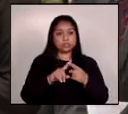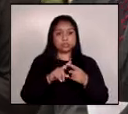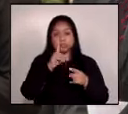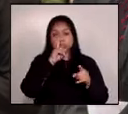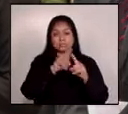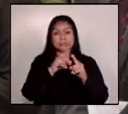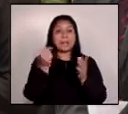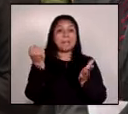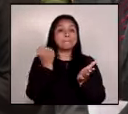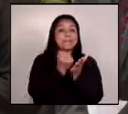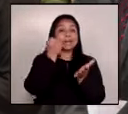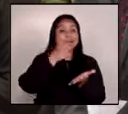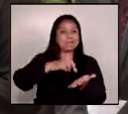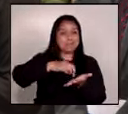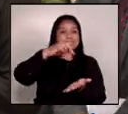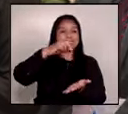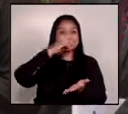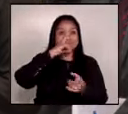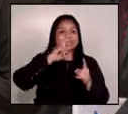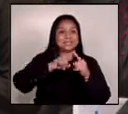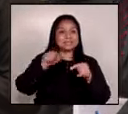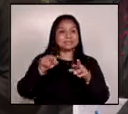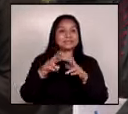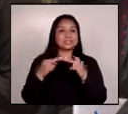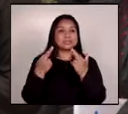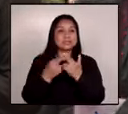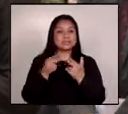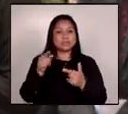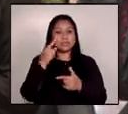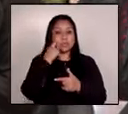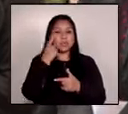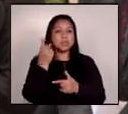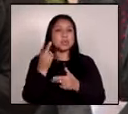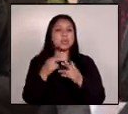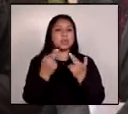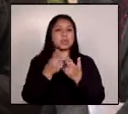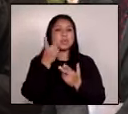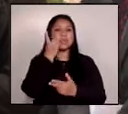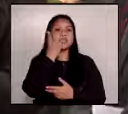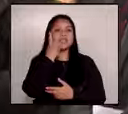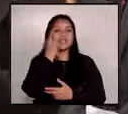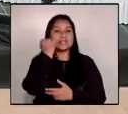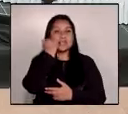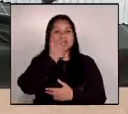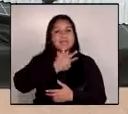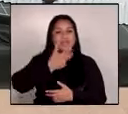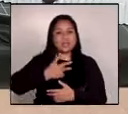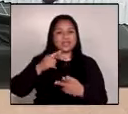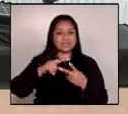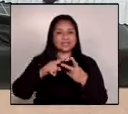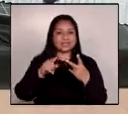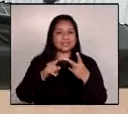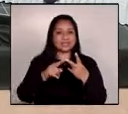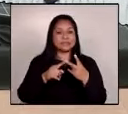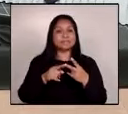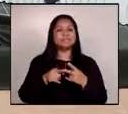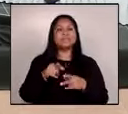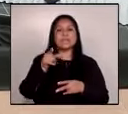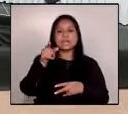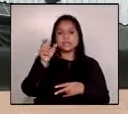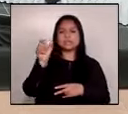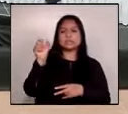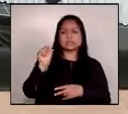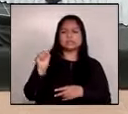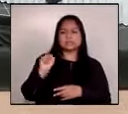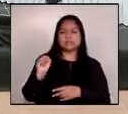porque también vi que se reunió con el director de INGUAD me podría sí bueno esos fueron dos temas que abordamos tanto con